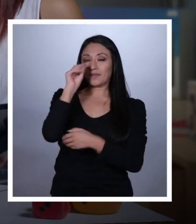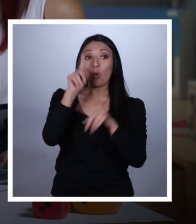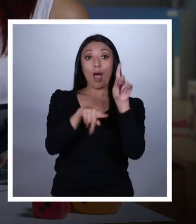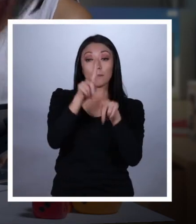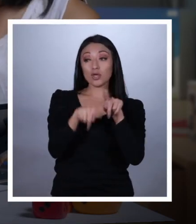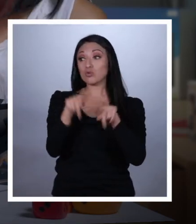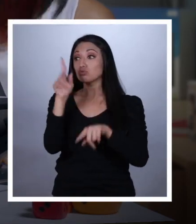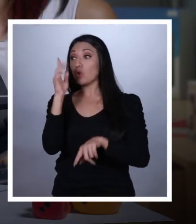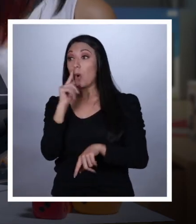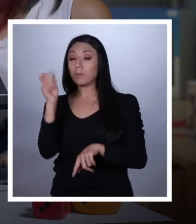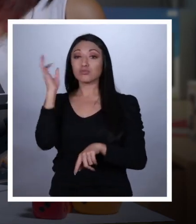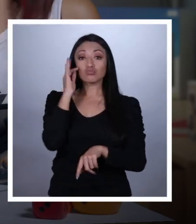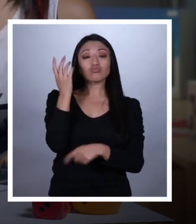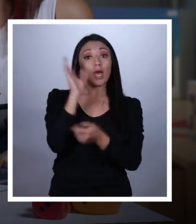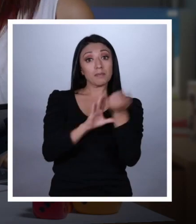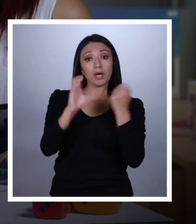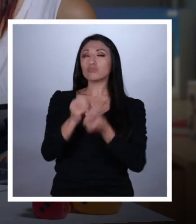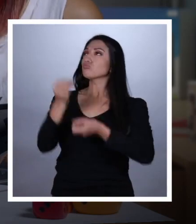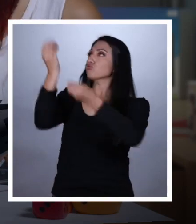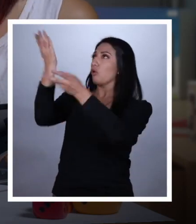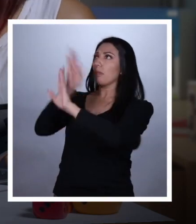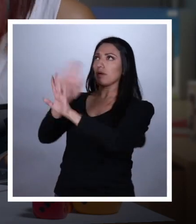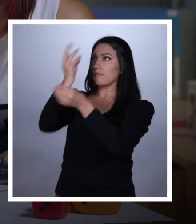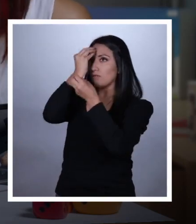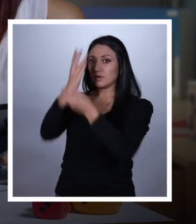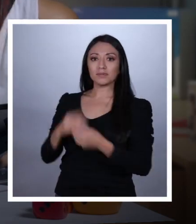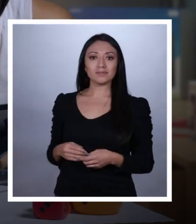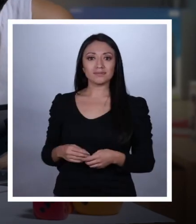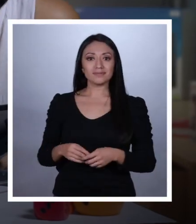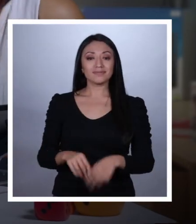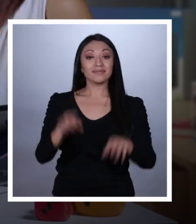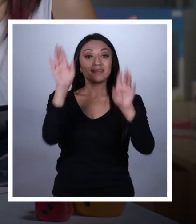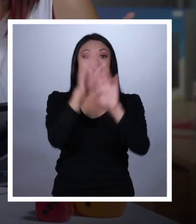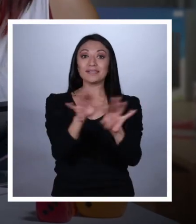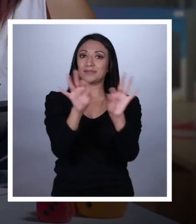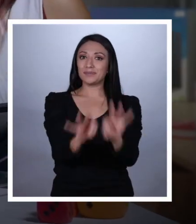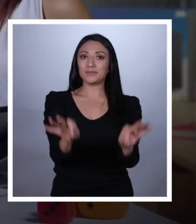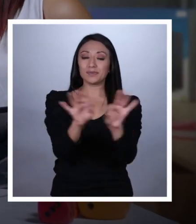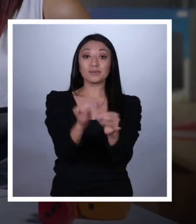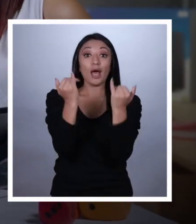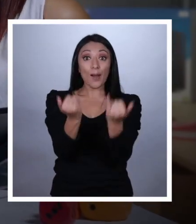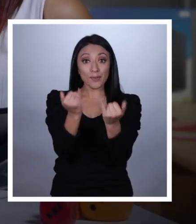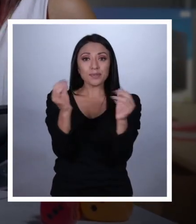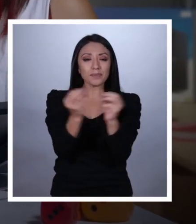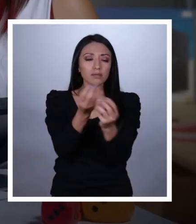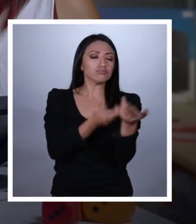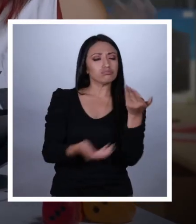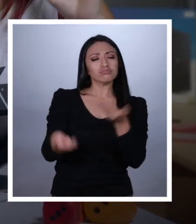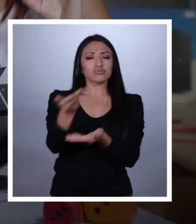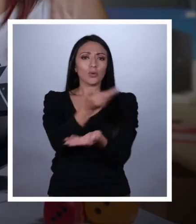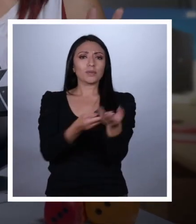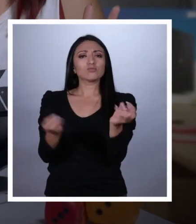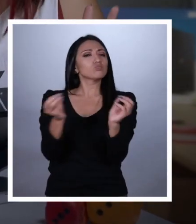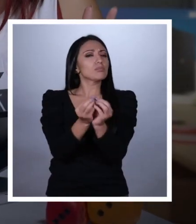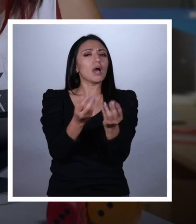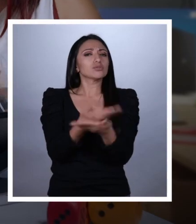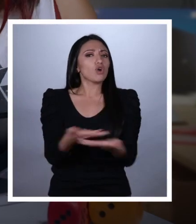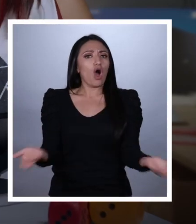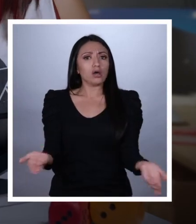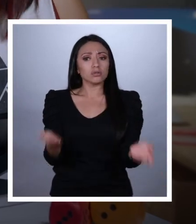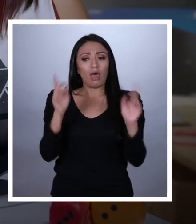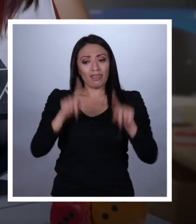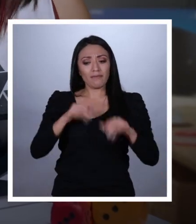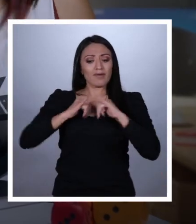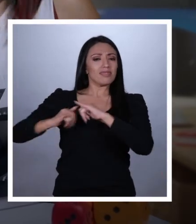amigos y amigas. Herédenla con sus hermanos. Y después de todo, hoy más que nunca podemos compartir muchas cosas